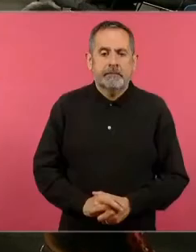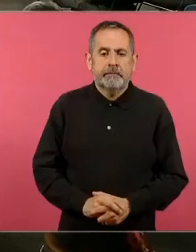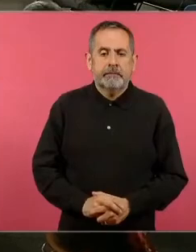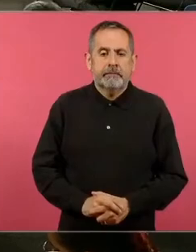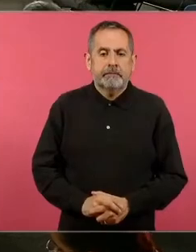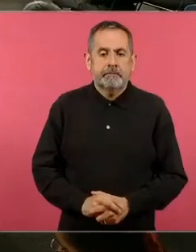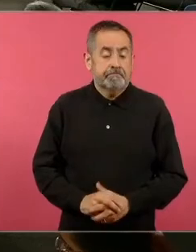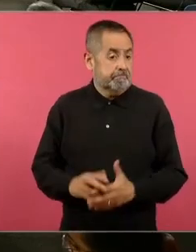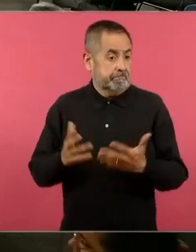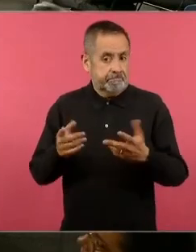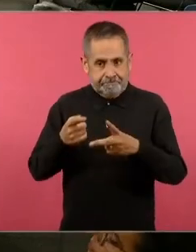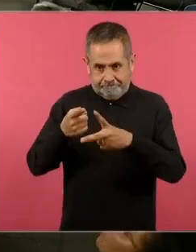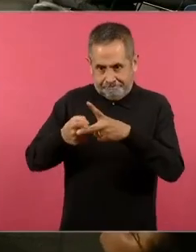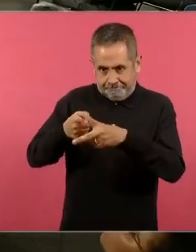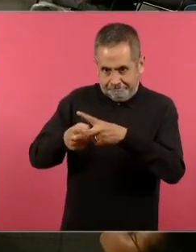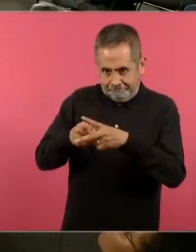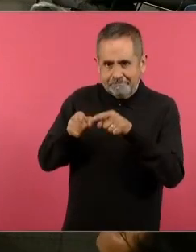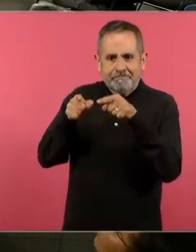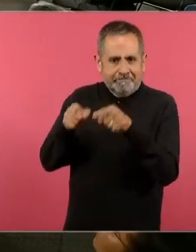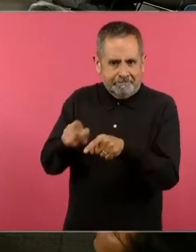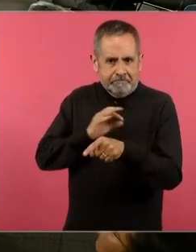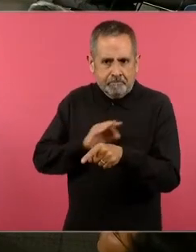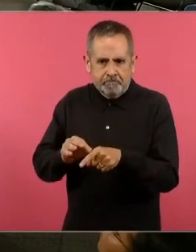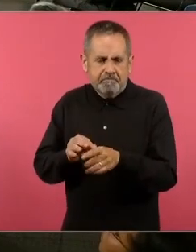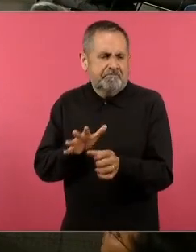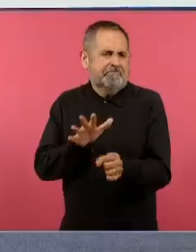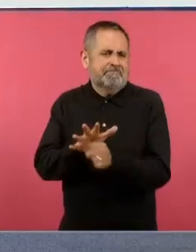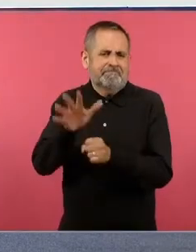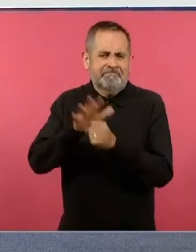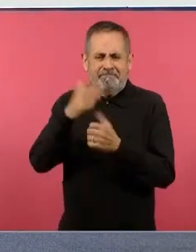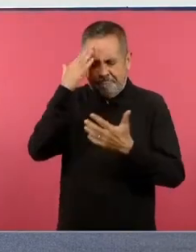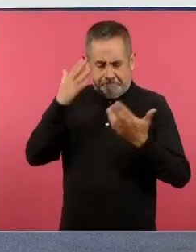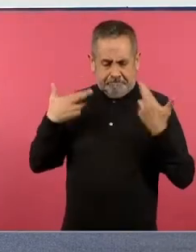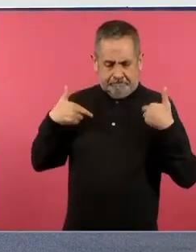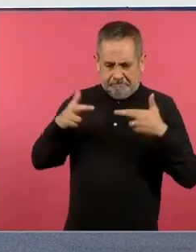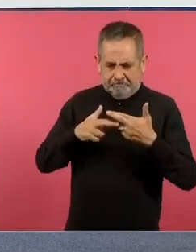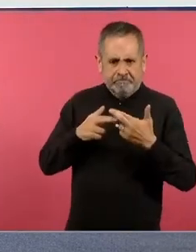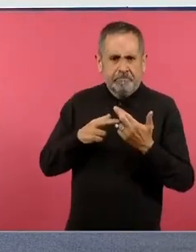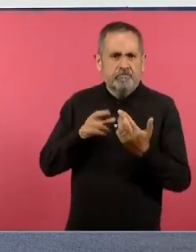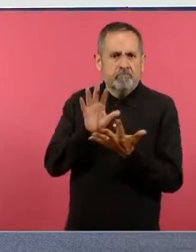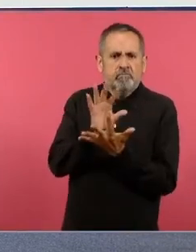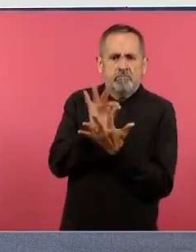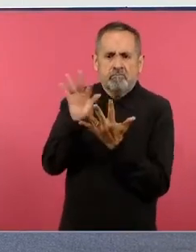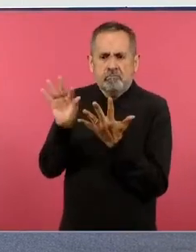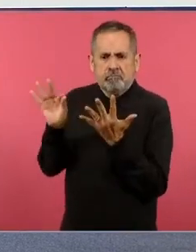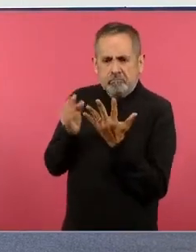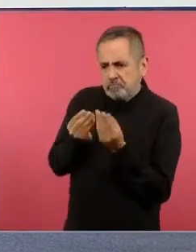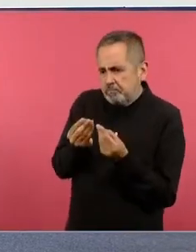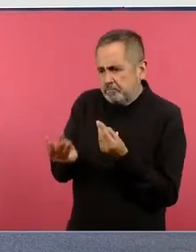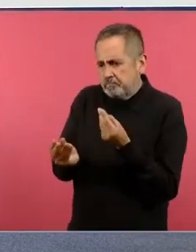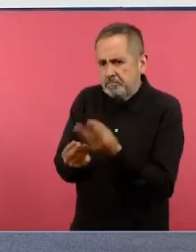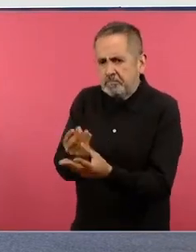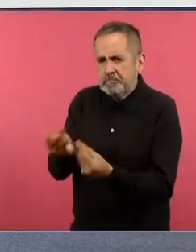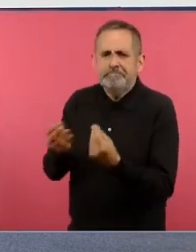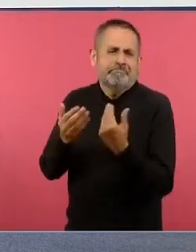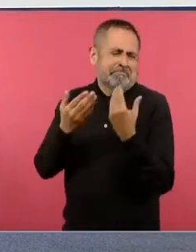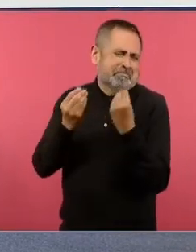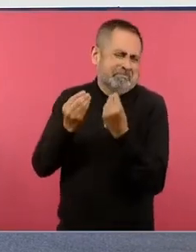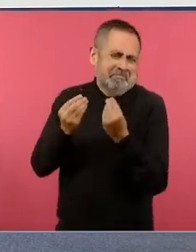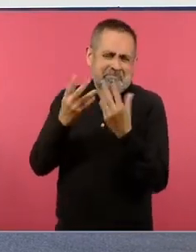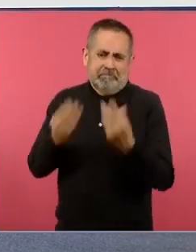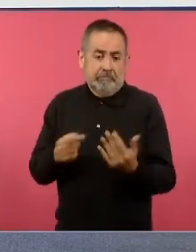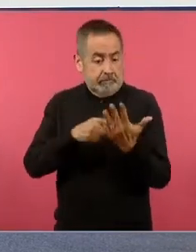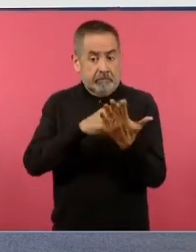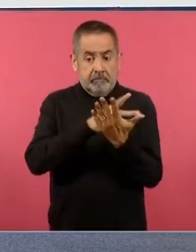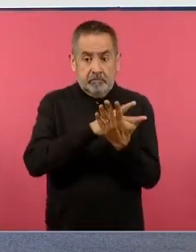posibilidades para nosotros como docentes son muchas porque tenemos muchos proyectos y tenemos